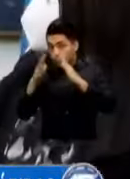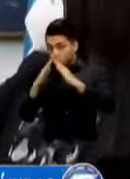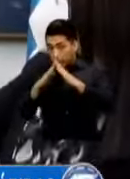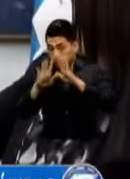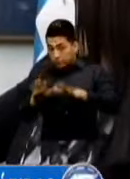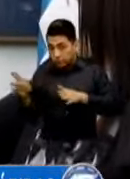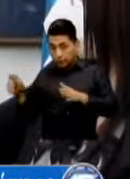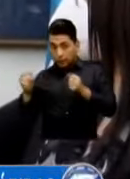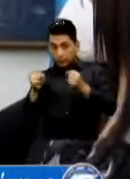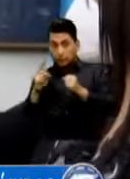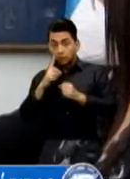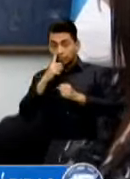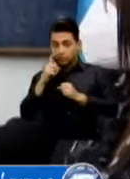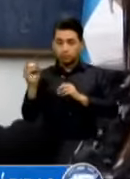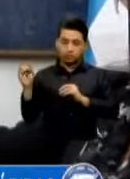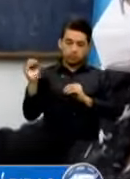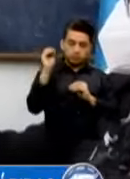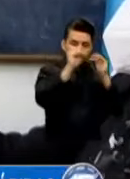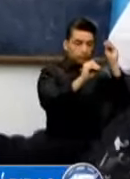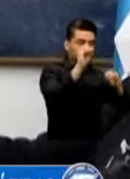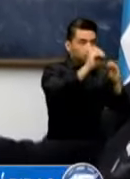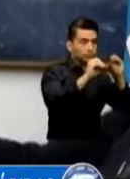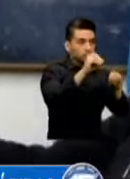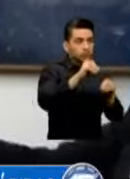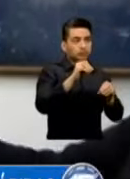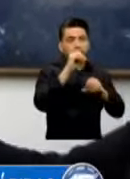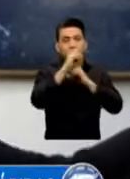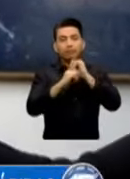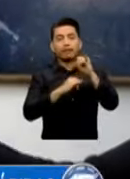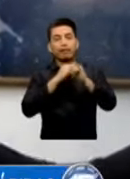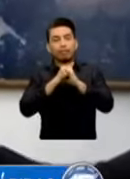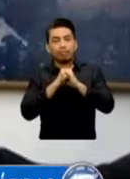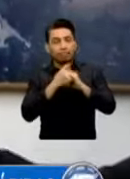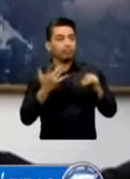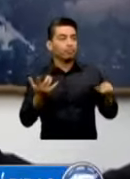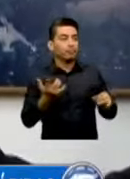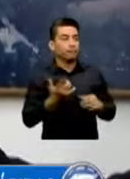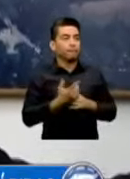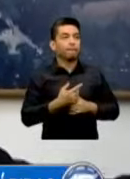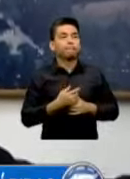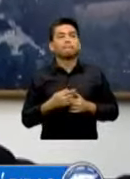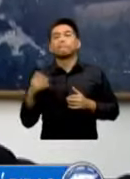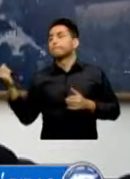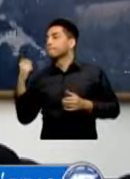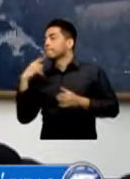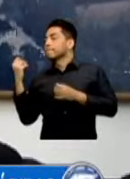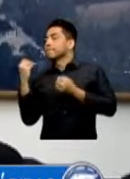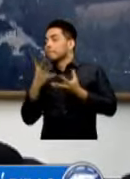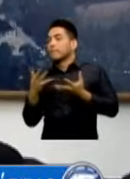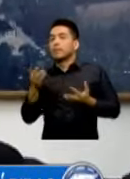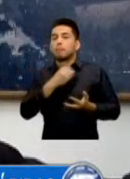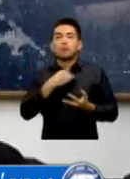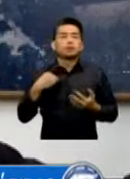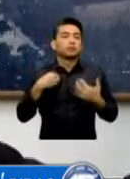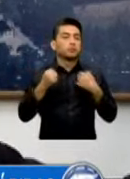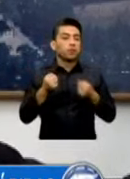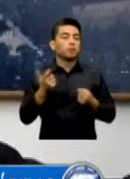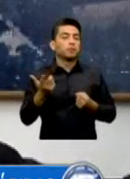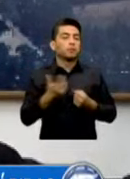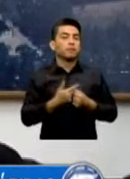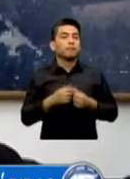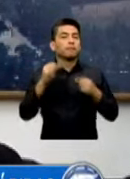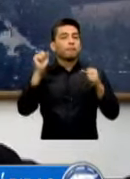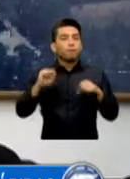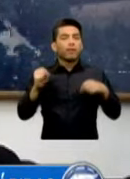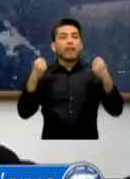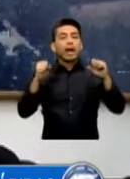La sugerencia Hecha al Ministerio de Salud Digamos que ve esta parte Ha sido justamente Que se crea Algún tipo de